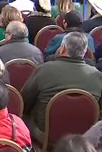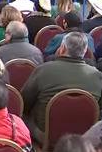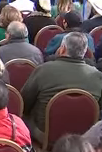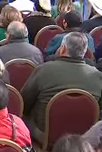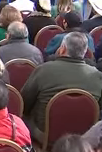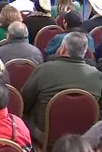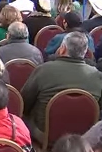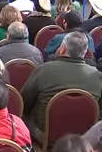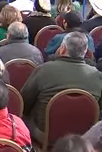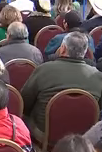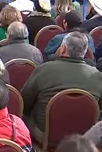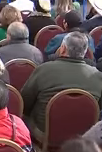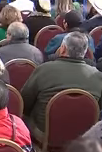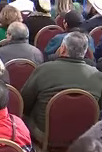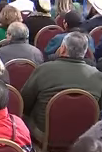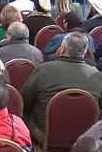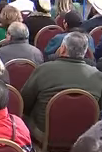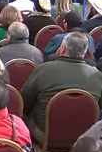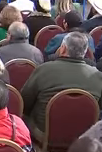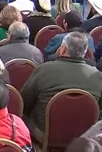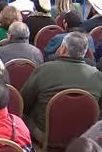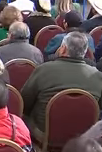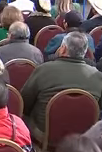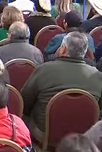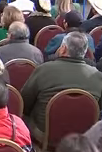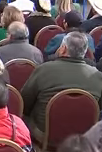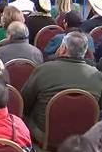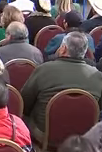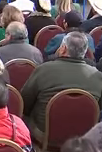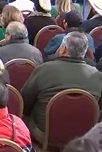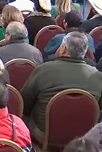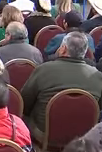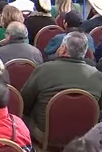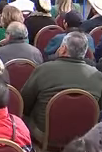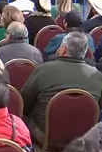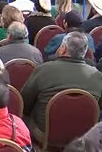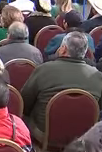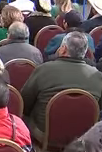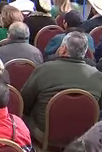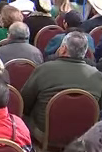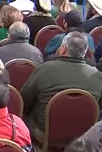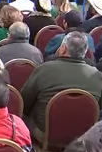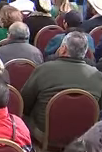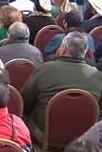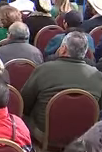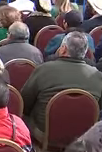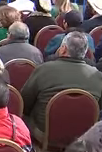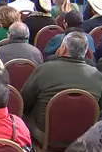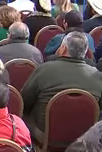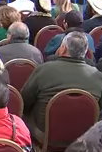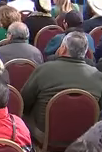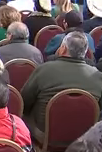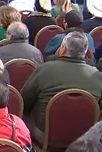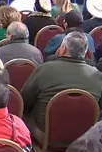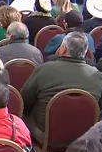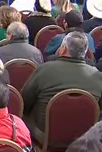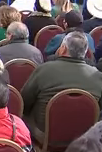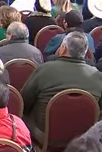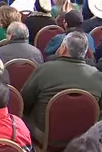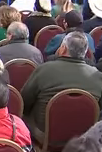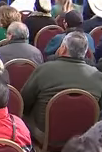muchas gracias buenas tardes con su permiso señor presidente de México licenciado andrés manuel lópez obrador